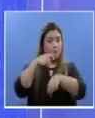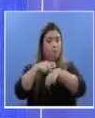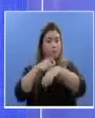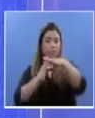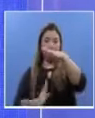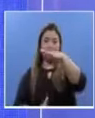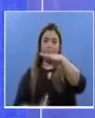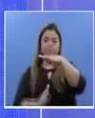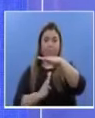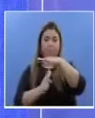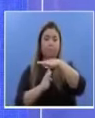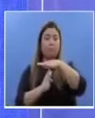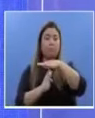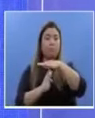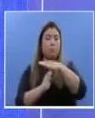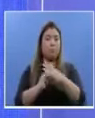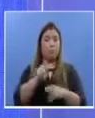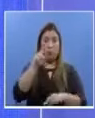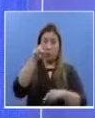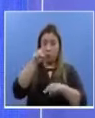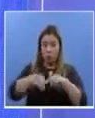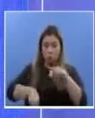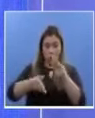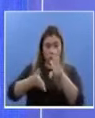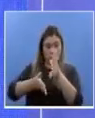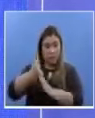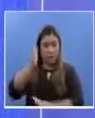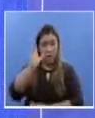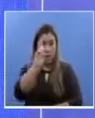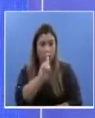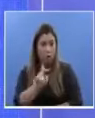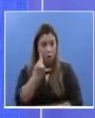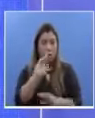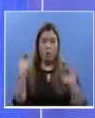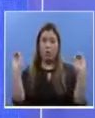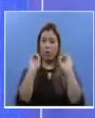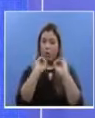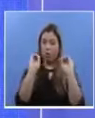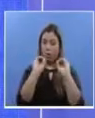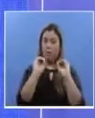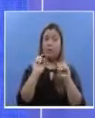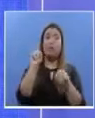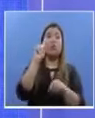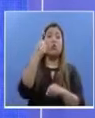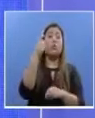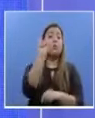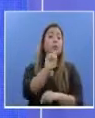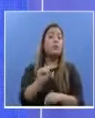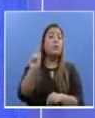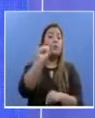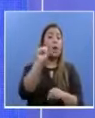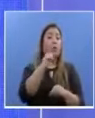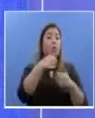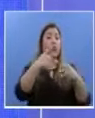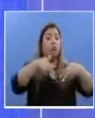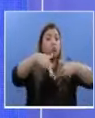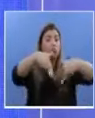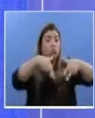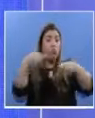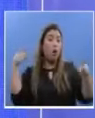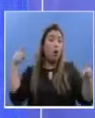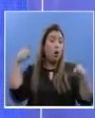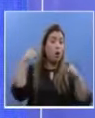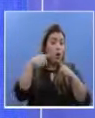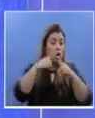estaremos entrando nuevamente en un toque de queda. Y esto se repetirá